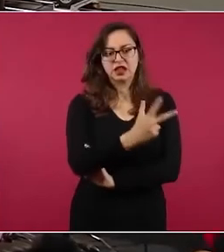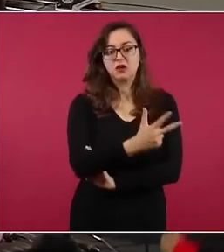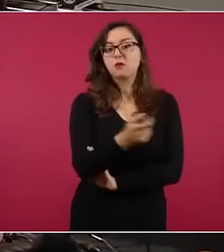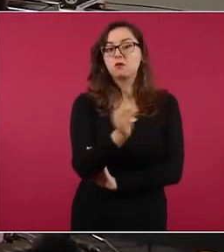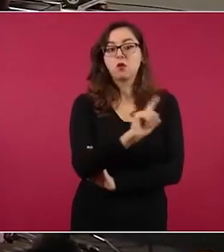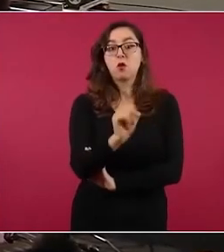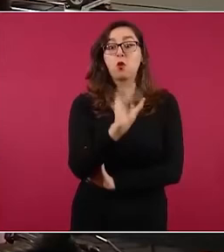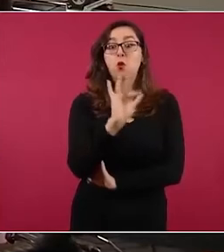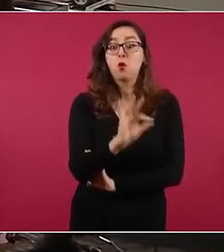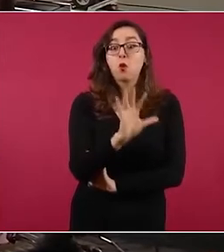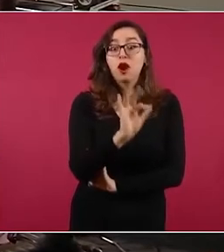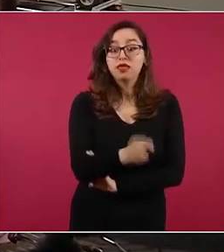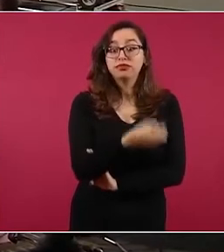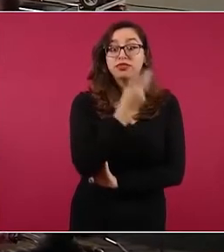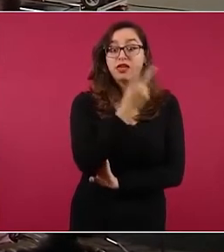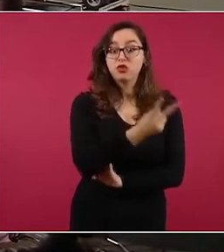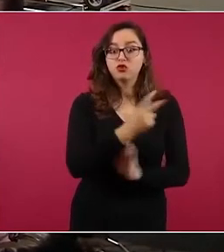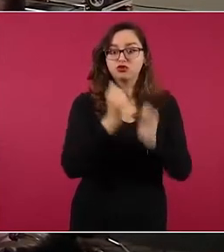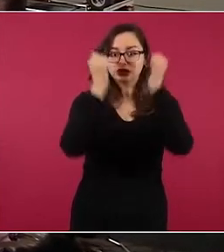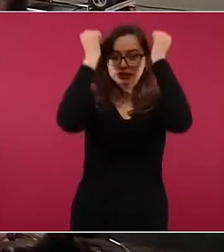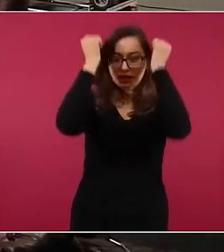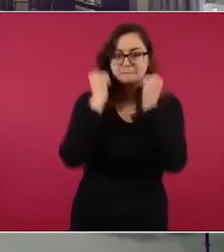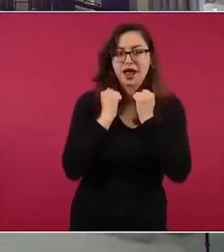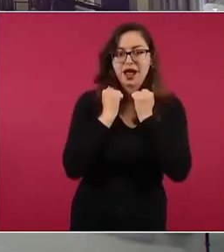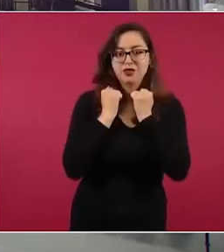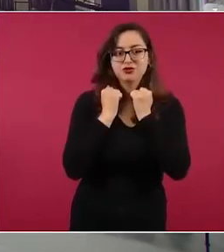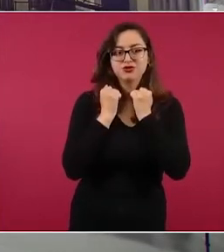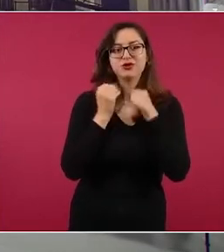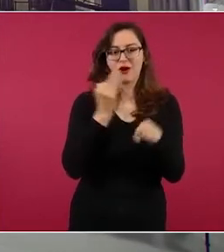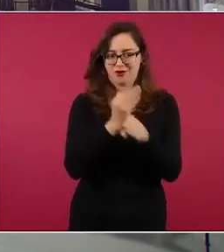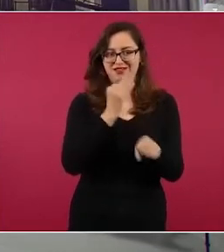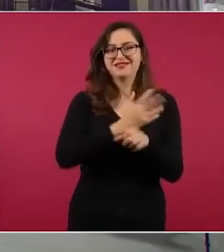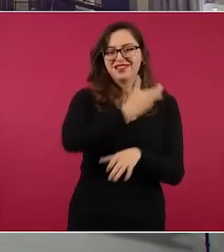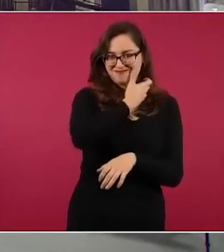A ver, de una vez vamos a destapar.